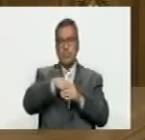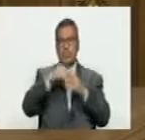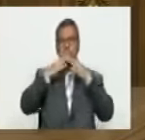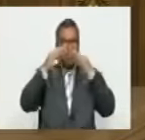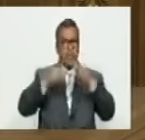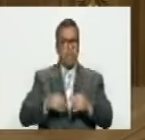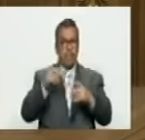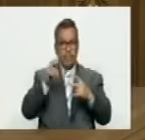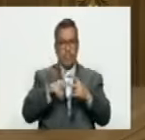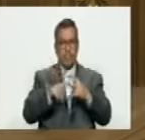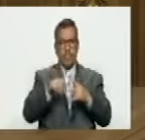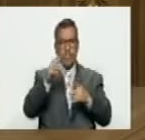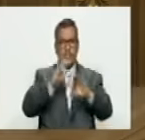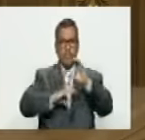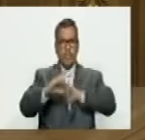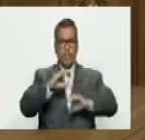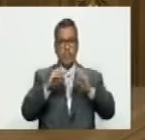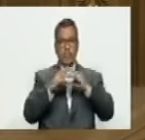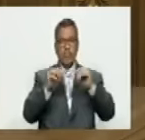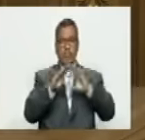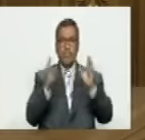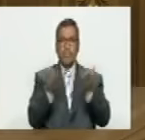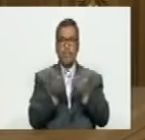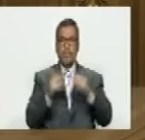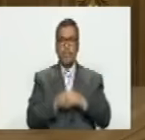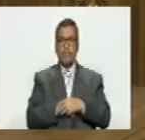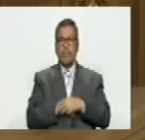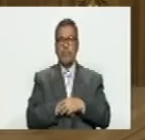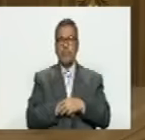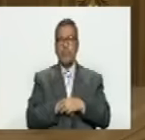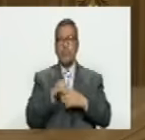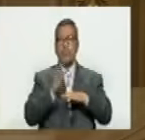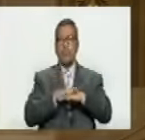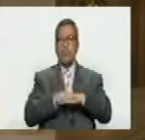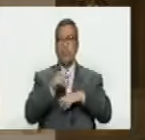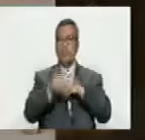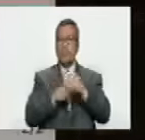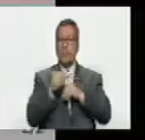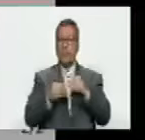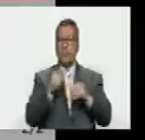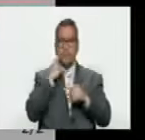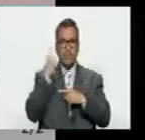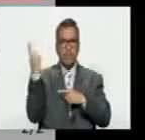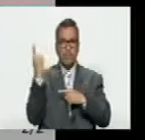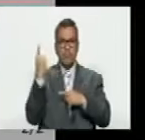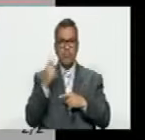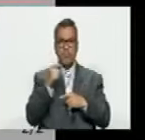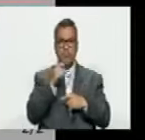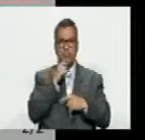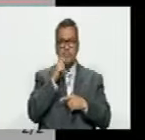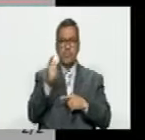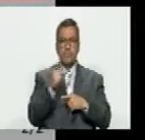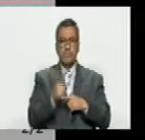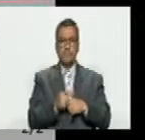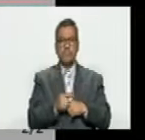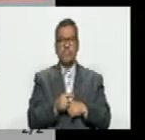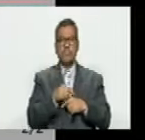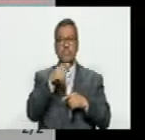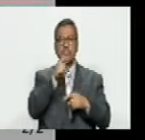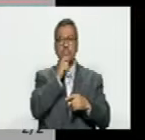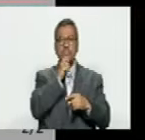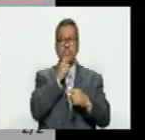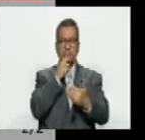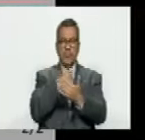realmente reconocido por ser científico por el mundo ¿quién pagó eso? ahora tenemos en la página siguiente que es la de aquí está ¿quién pagó?